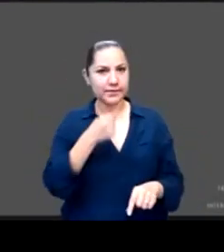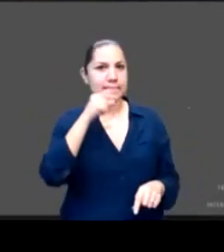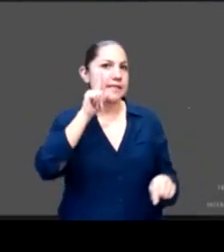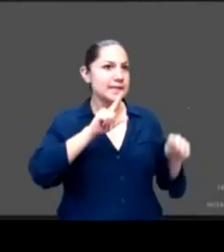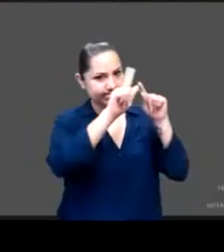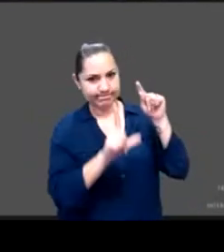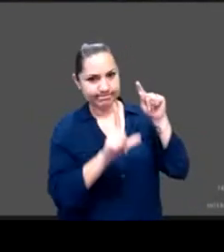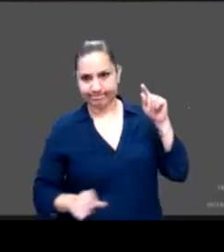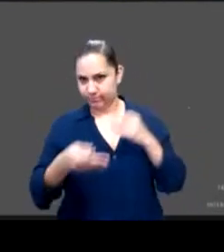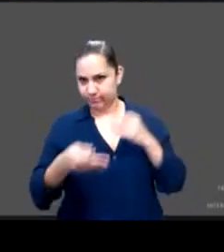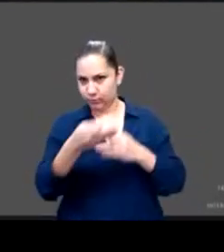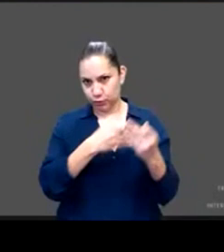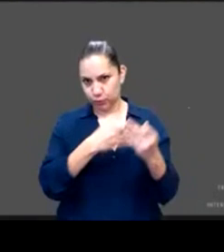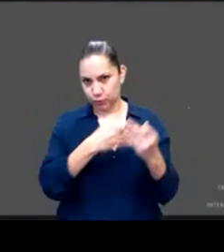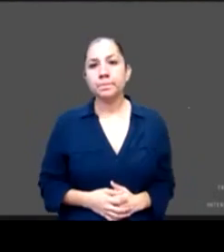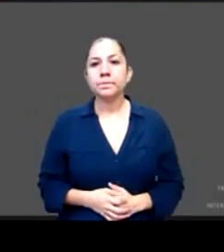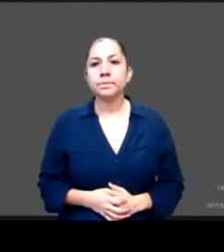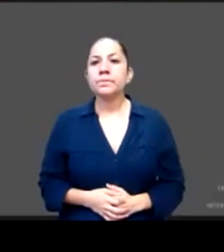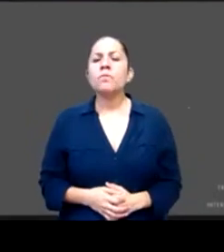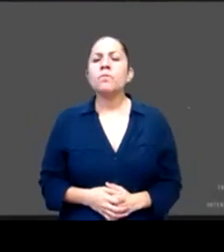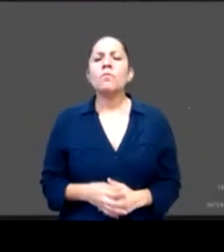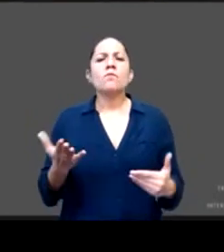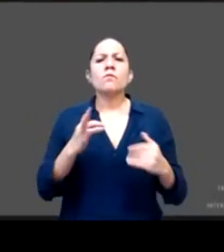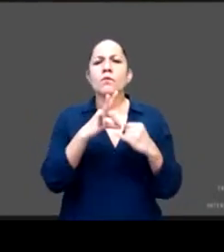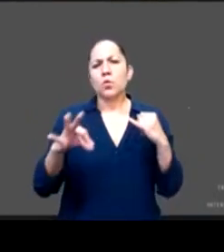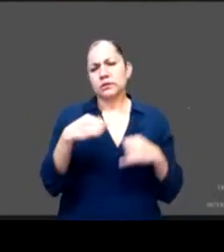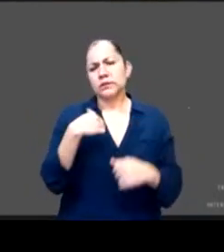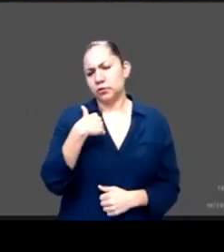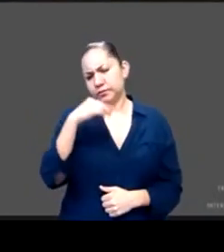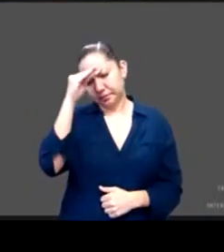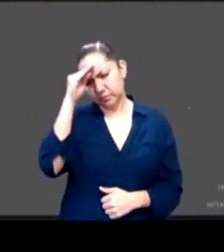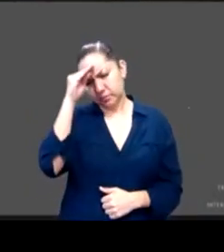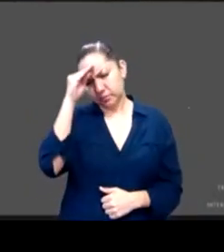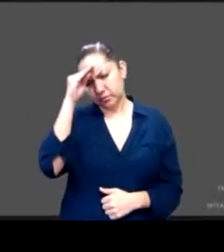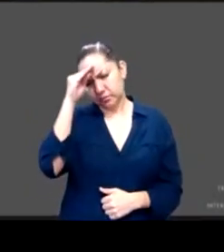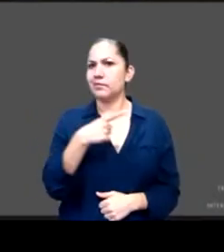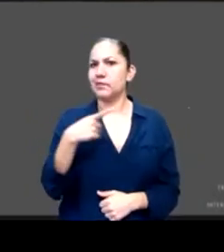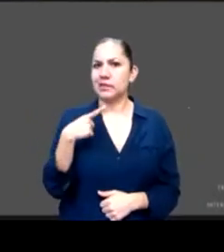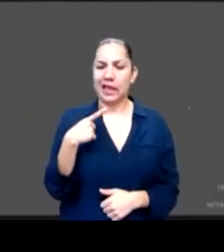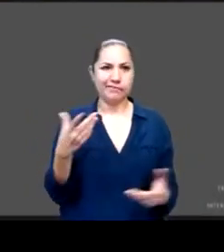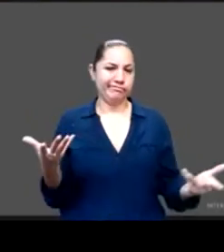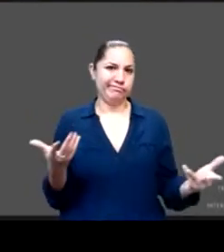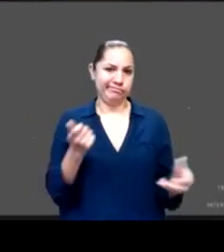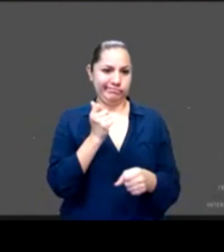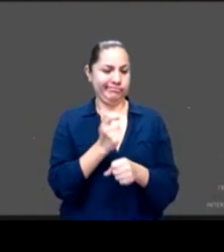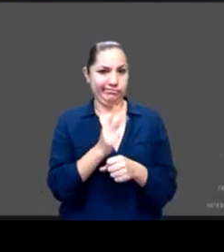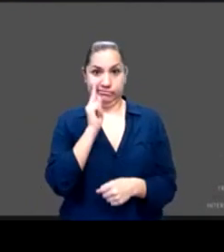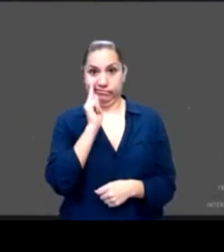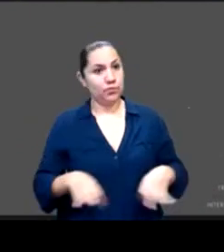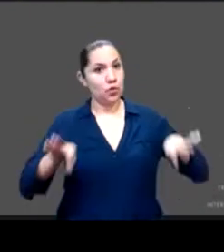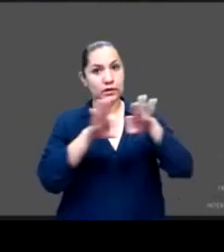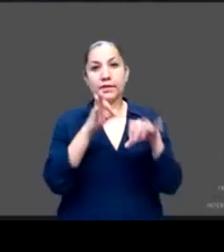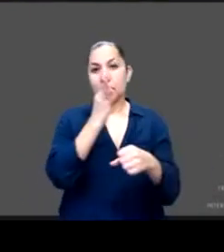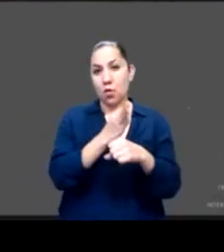me parece que hay que reconocer que estamos ante una contingencia sanitaria la epidemia por